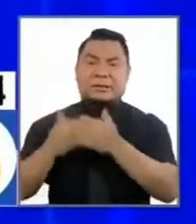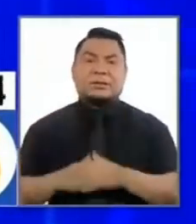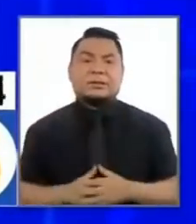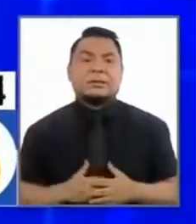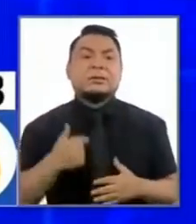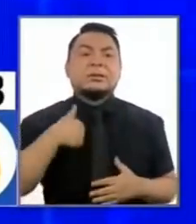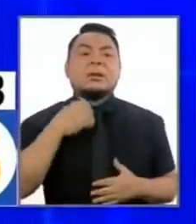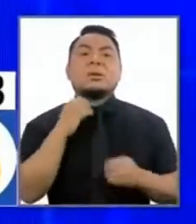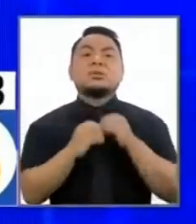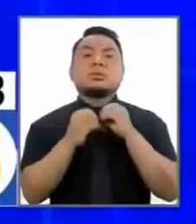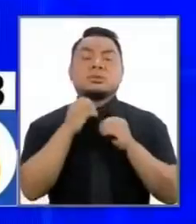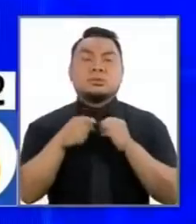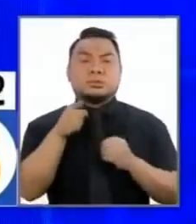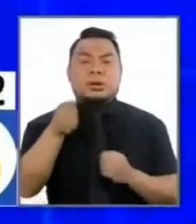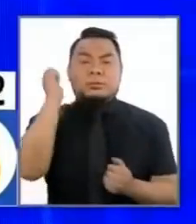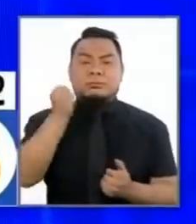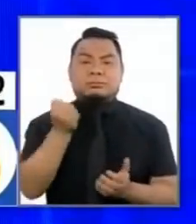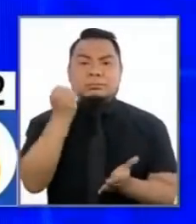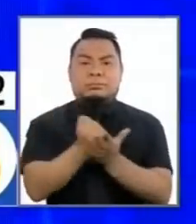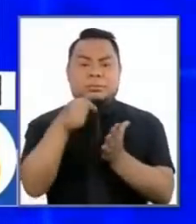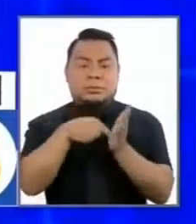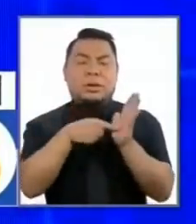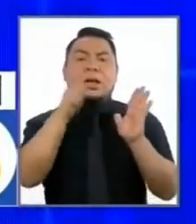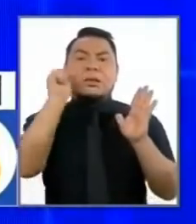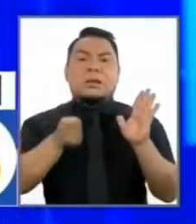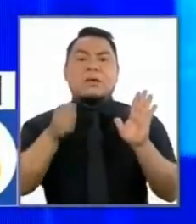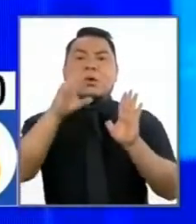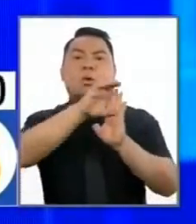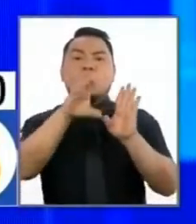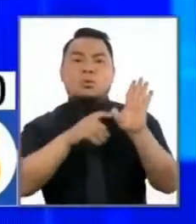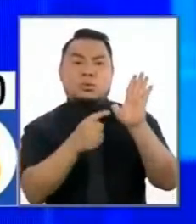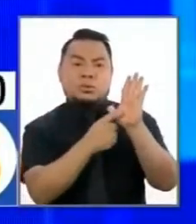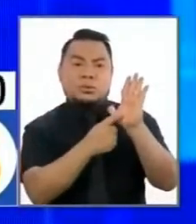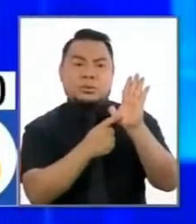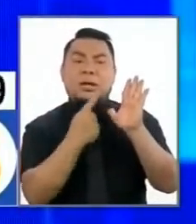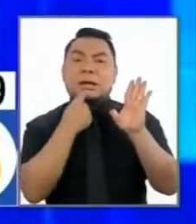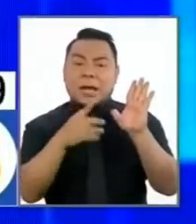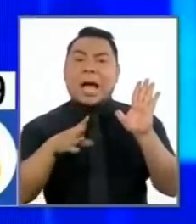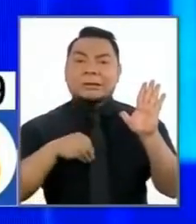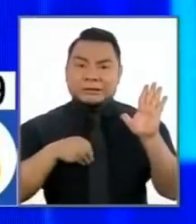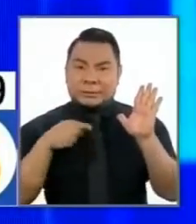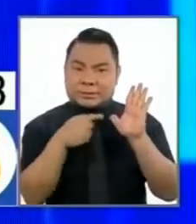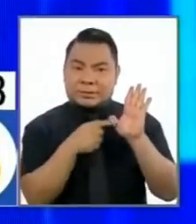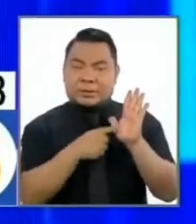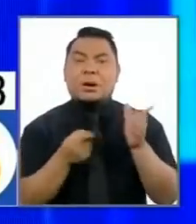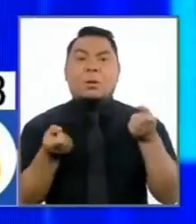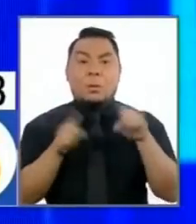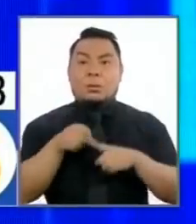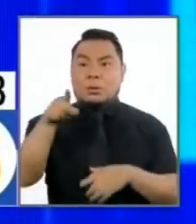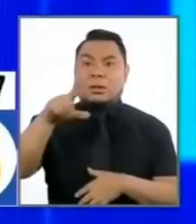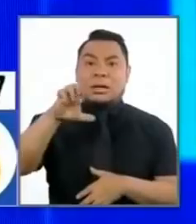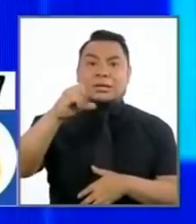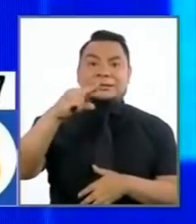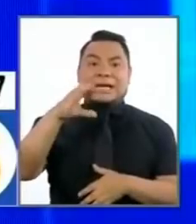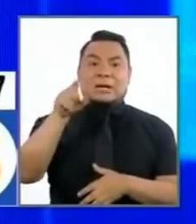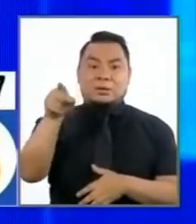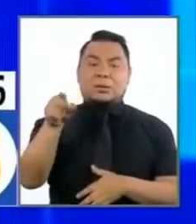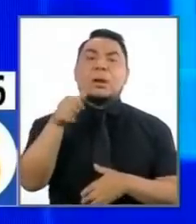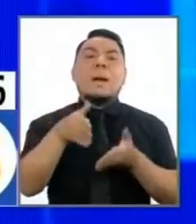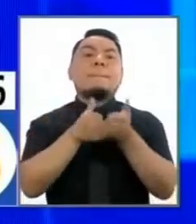La resolución del Tribunal Constitucional, que justamente acepta cuando el señor Lescano